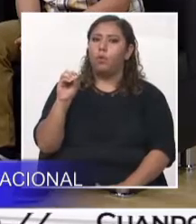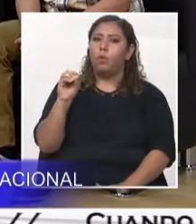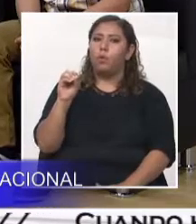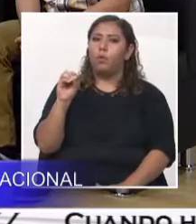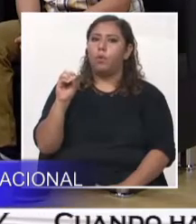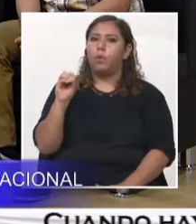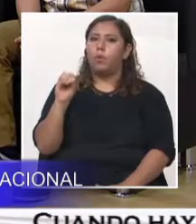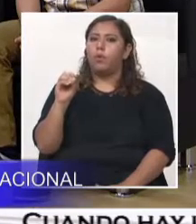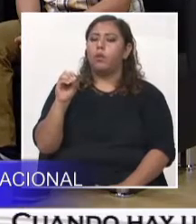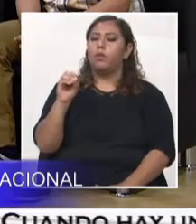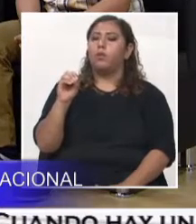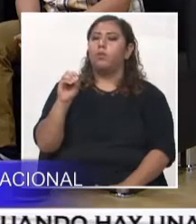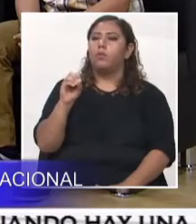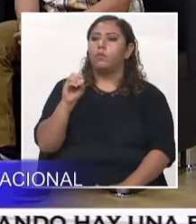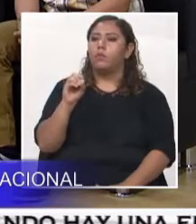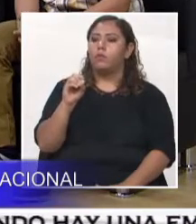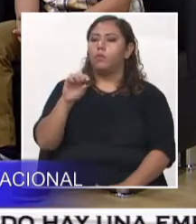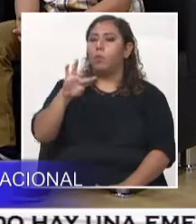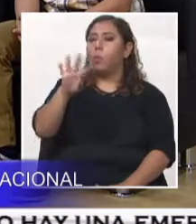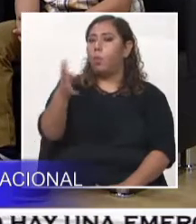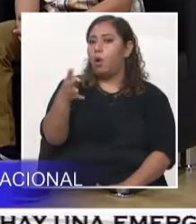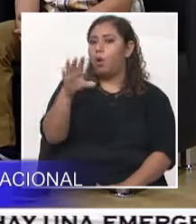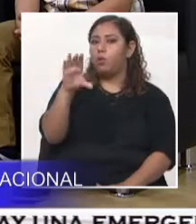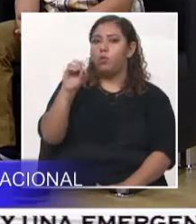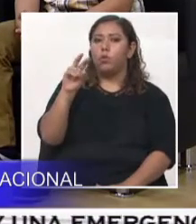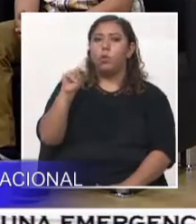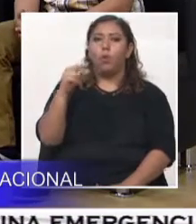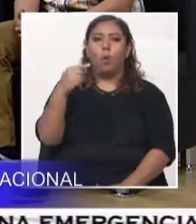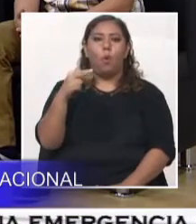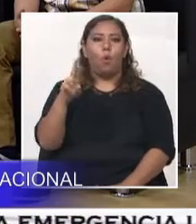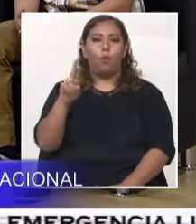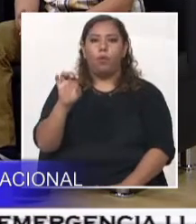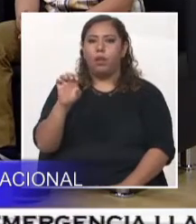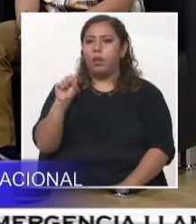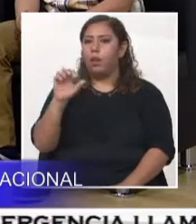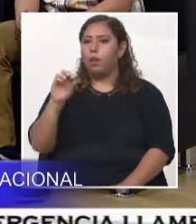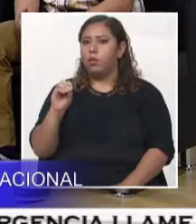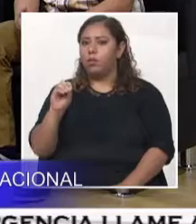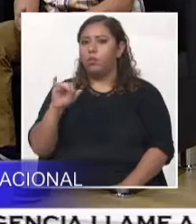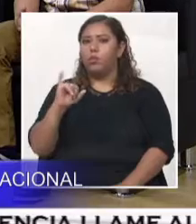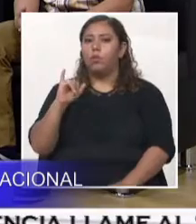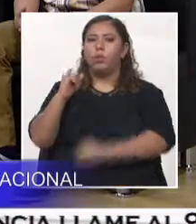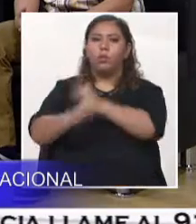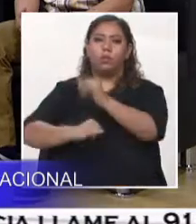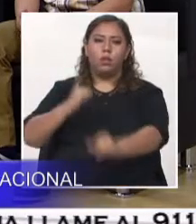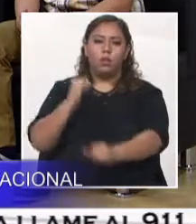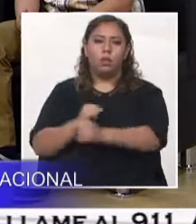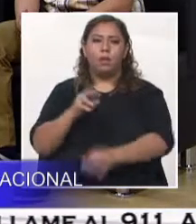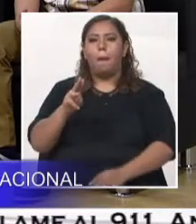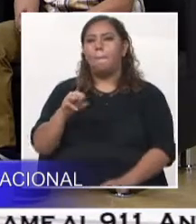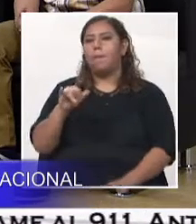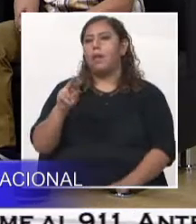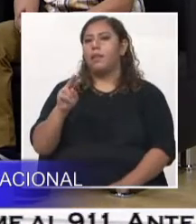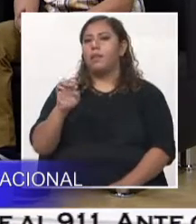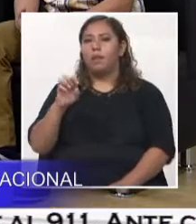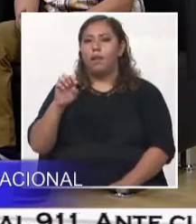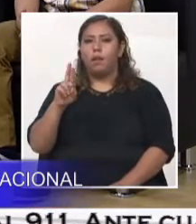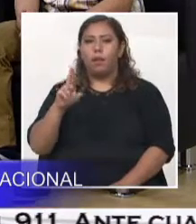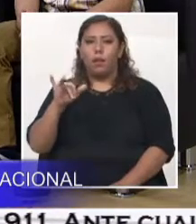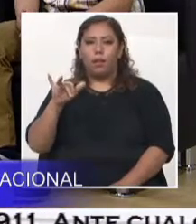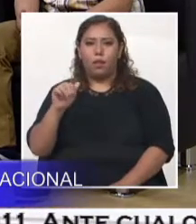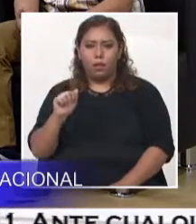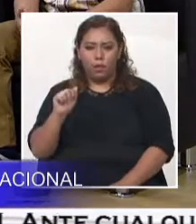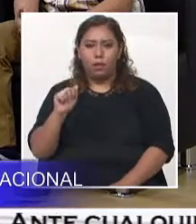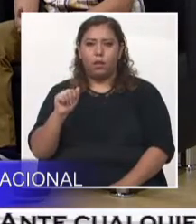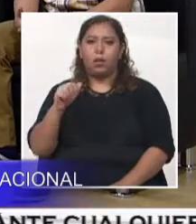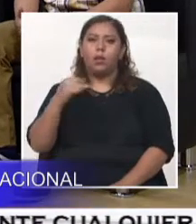vicerectora? ¿Congreso? Cuarto Congreso Internacional de Minería y Geología 2018. De igual forma pueden visitar